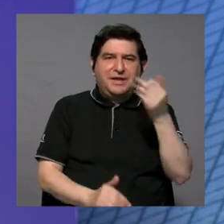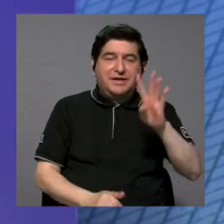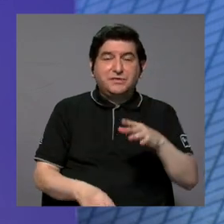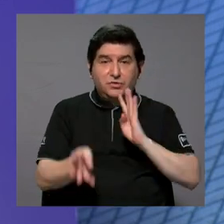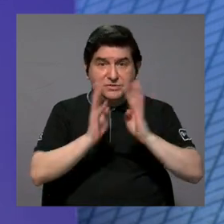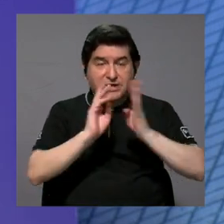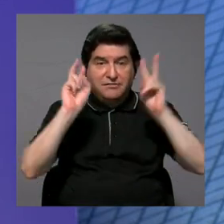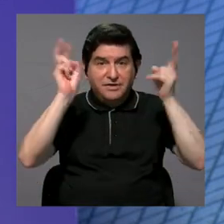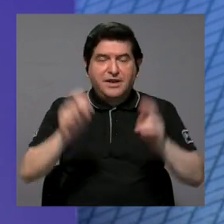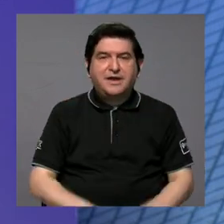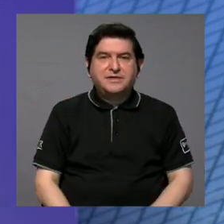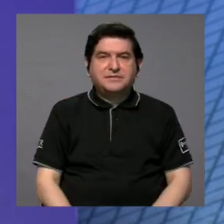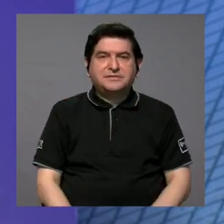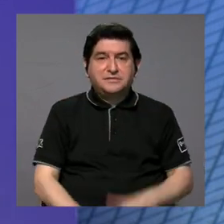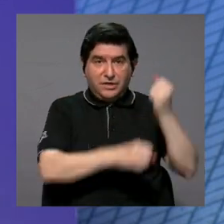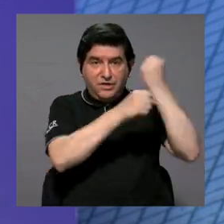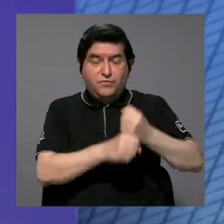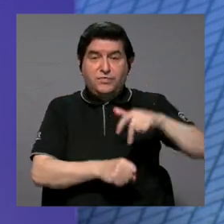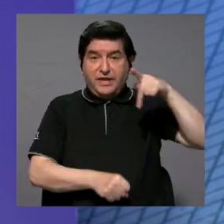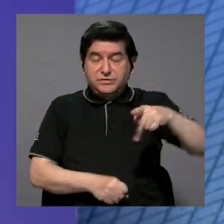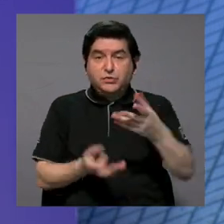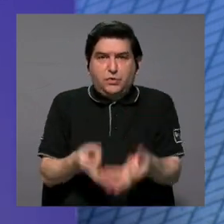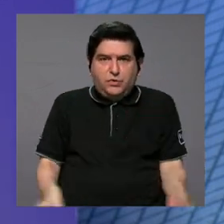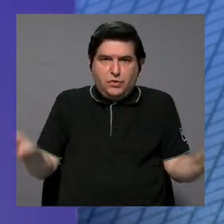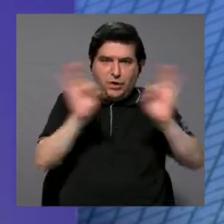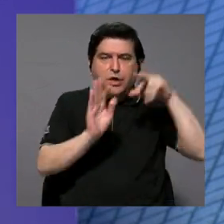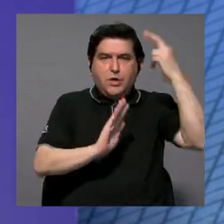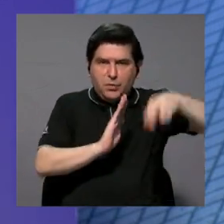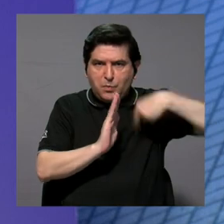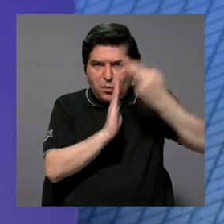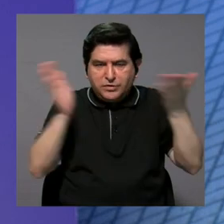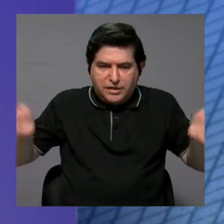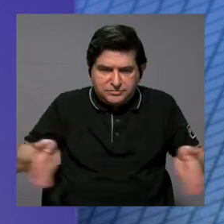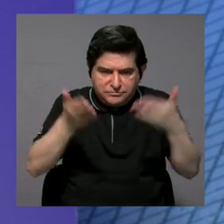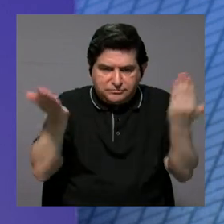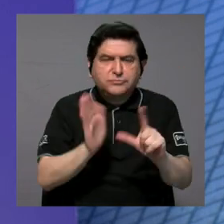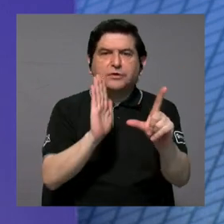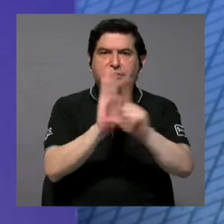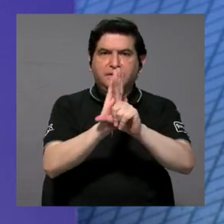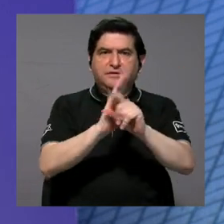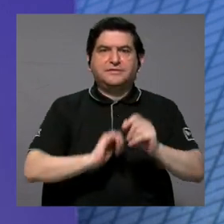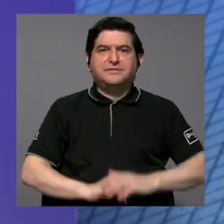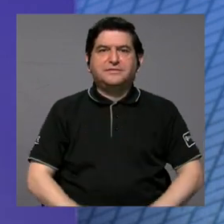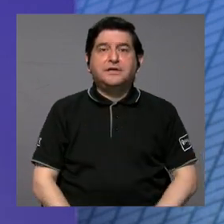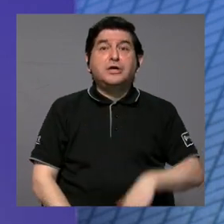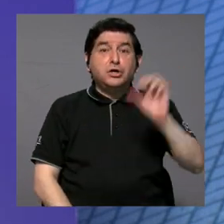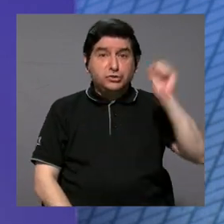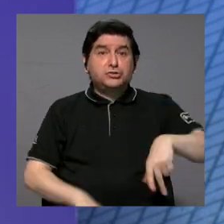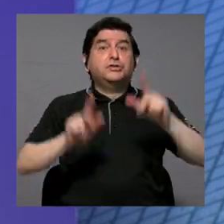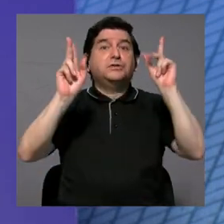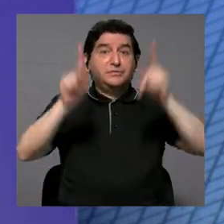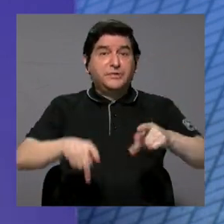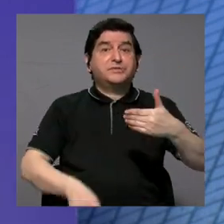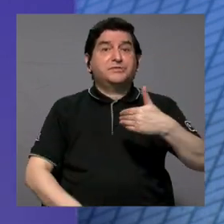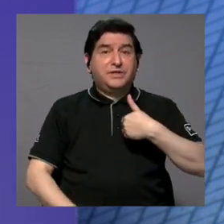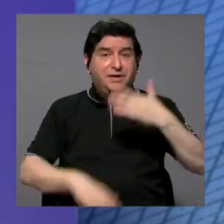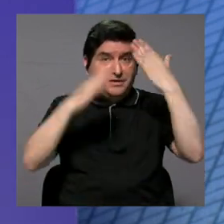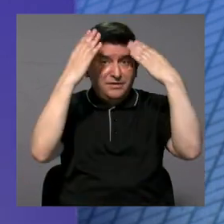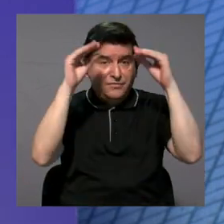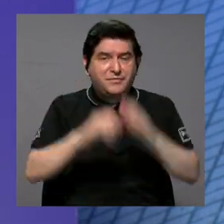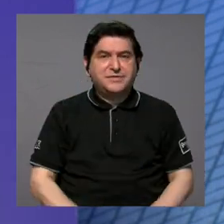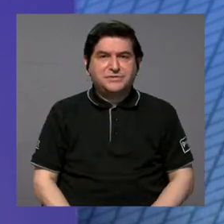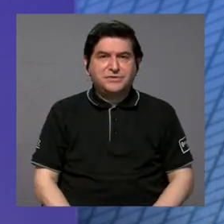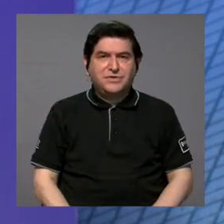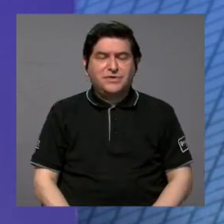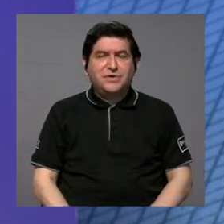conversación y Pan y Amor tuvo un papel muy protagónico en el impulso de la ley. Efectivamente, habían personas que tenían reporte de